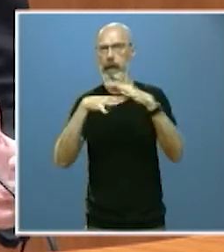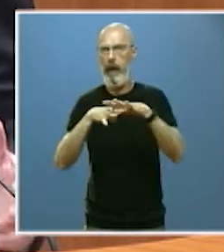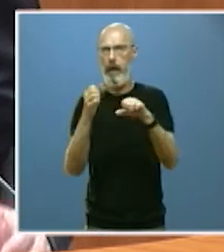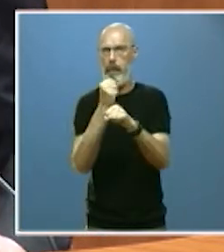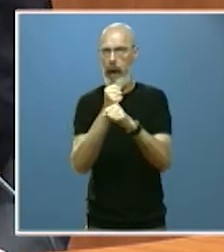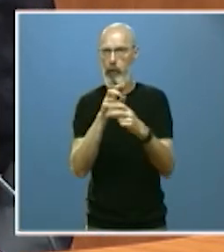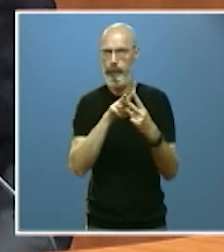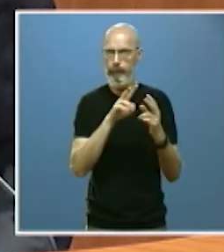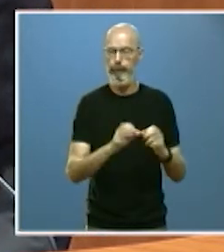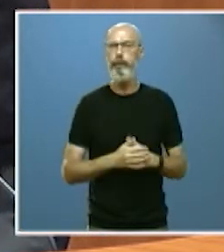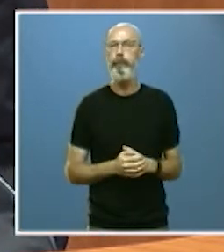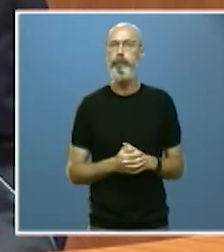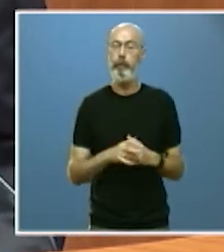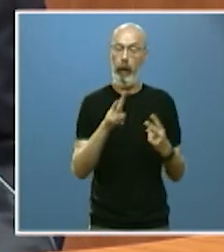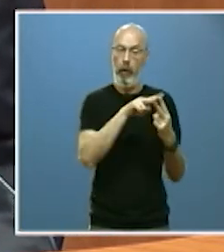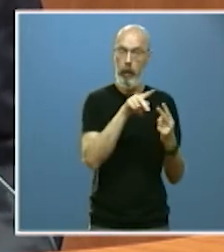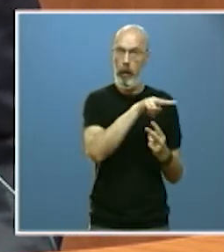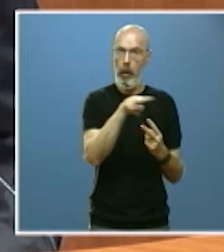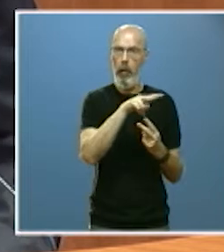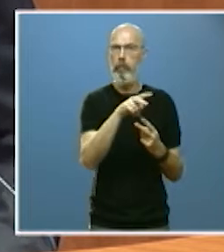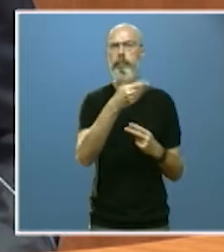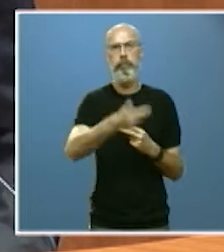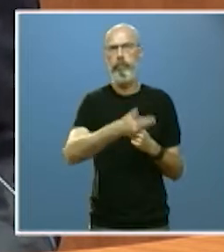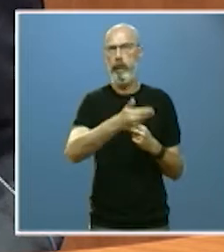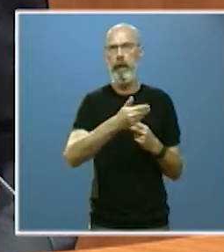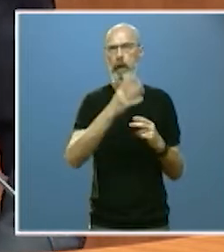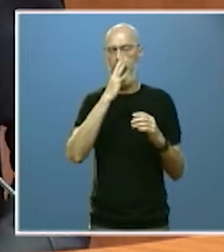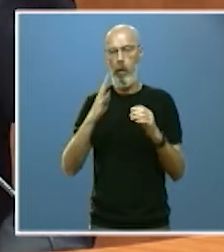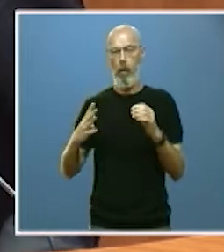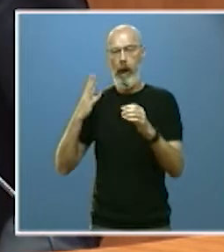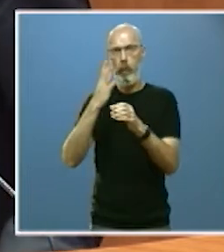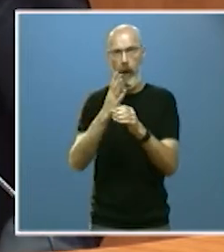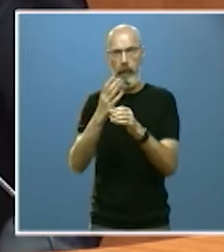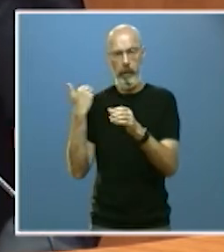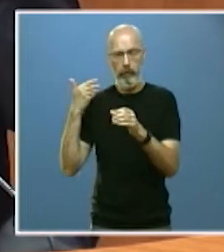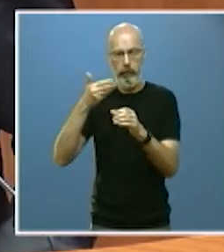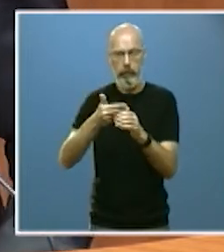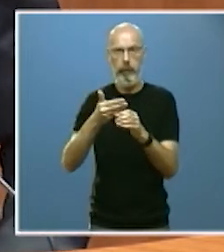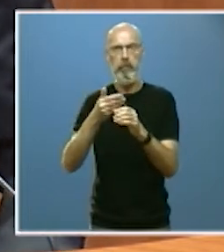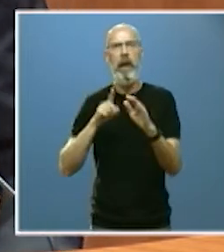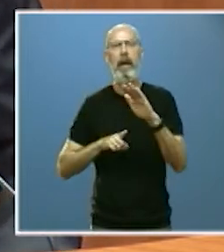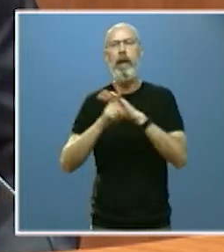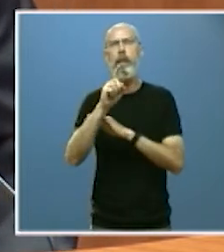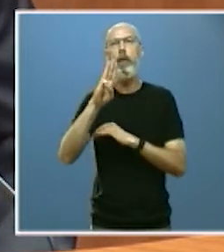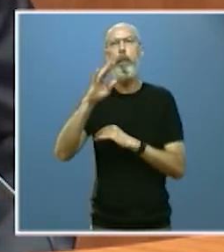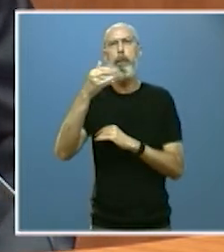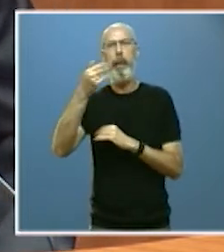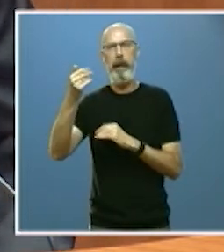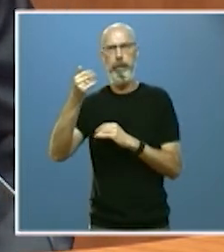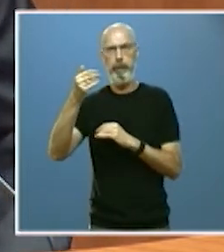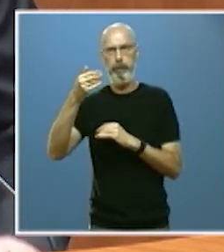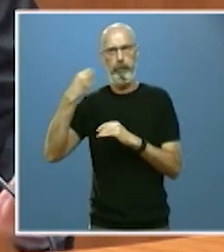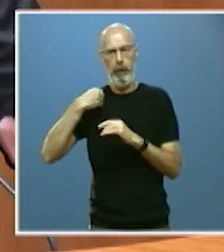Herramientas que sin duda han influido en estos cuatro años consecutivos de crecimiento del PIB de Castilla y León.